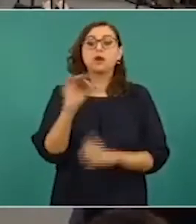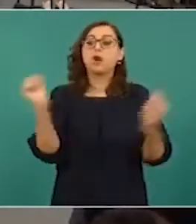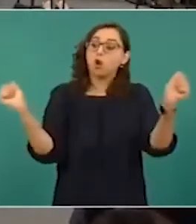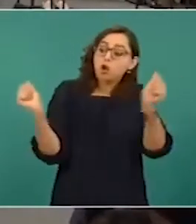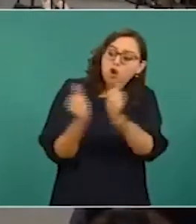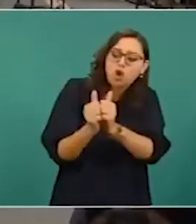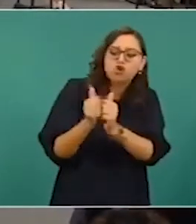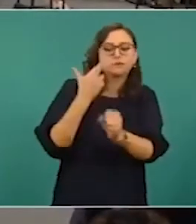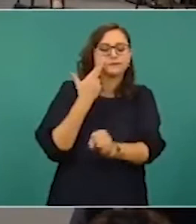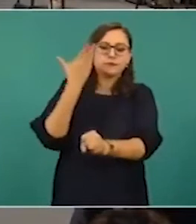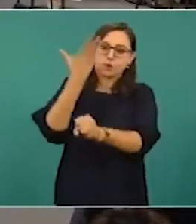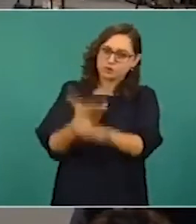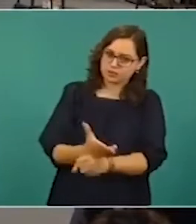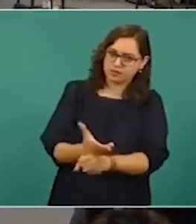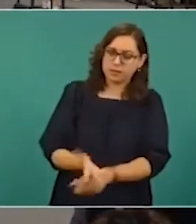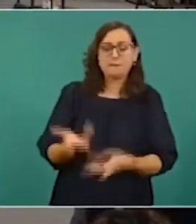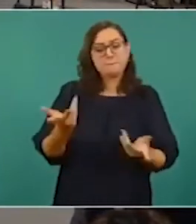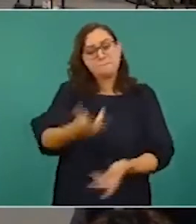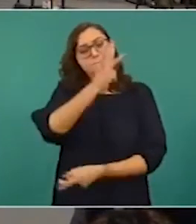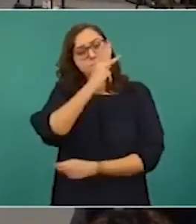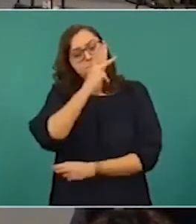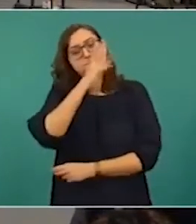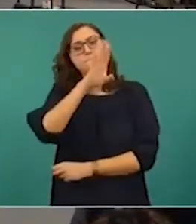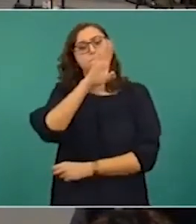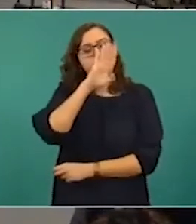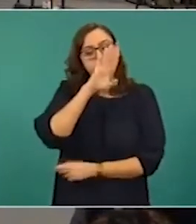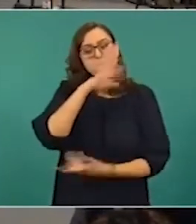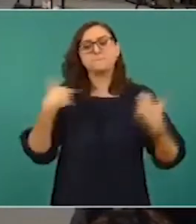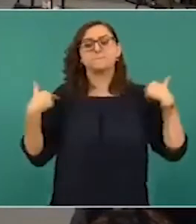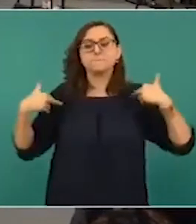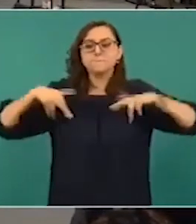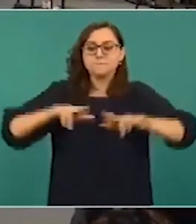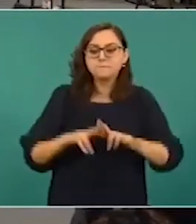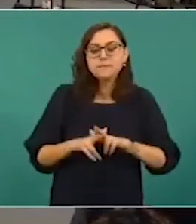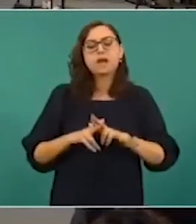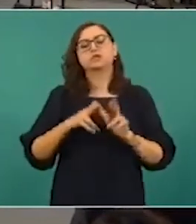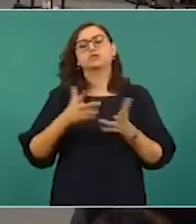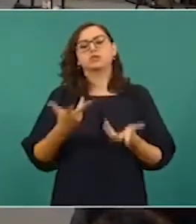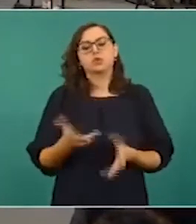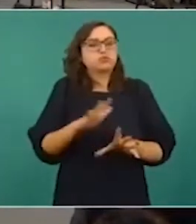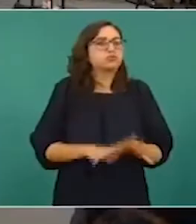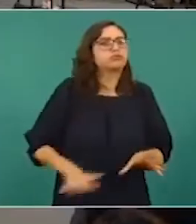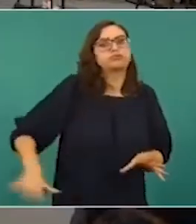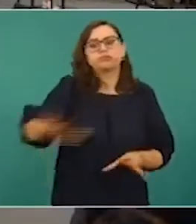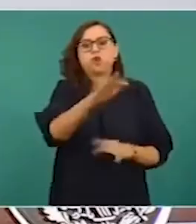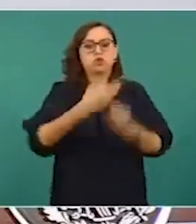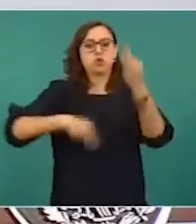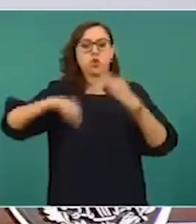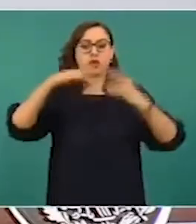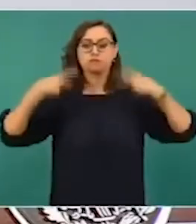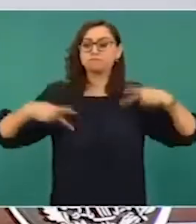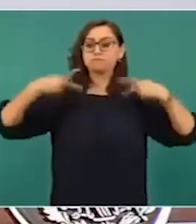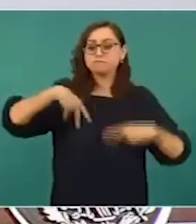un respetuoso llamado a los padres de familia, maestros, maestras, a la sociedad mexicana,